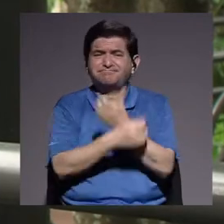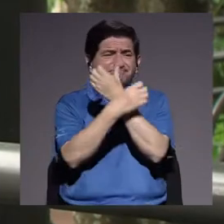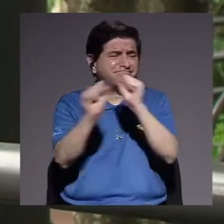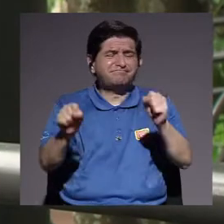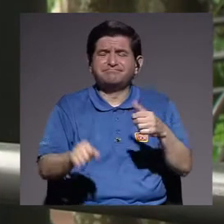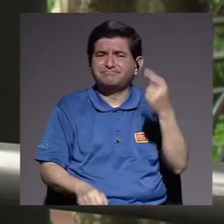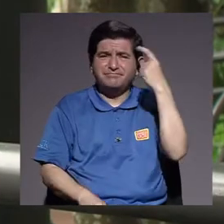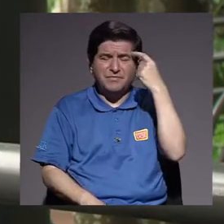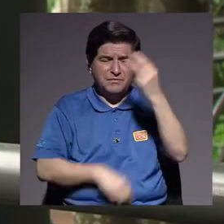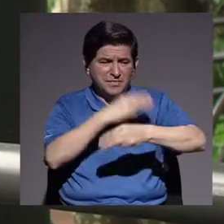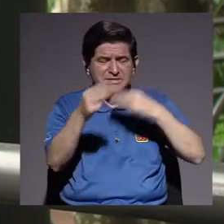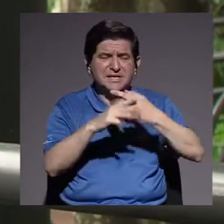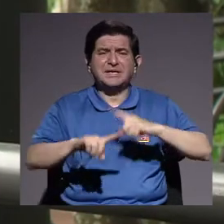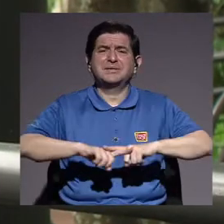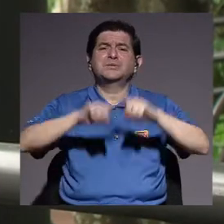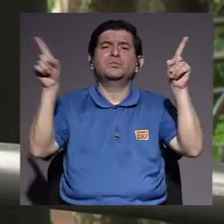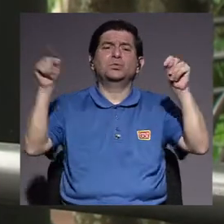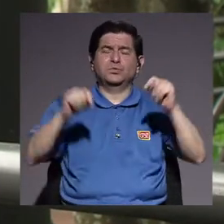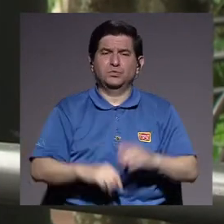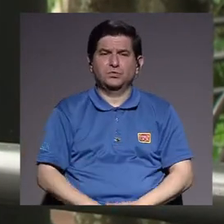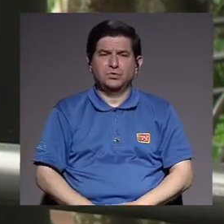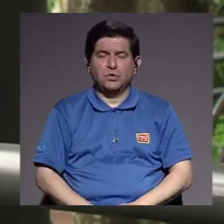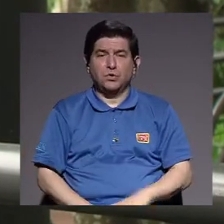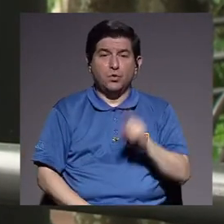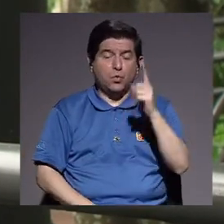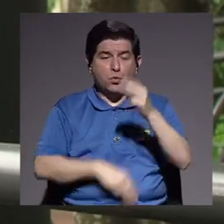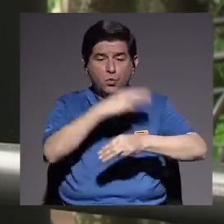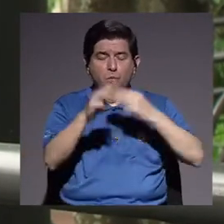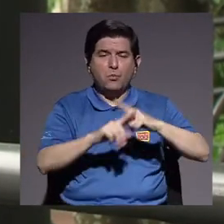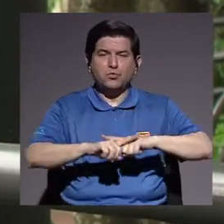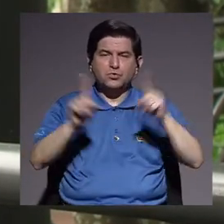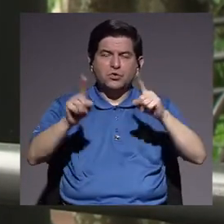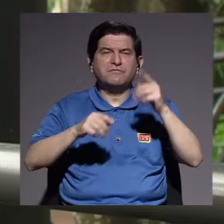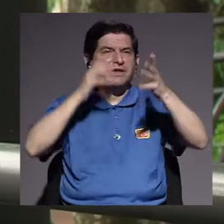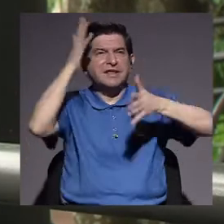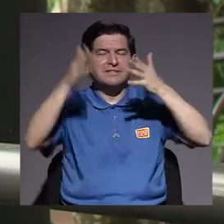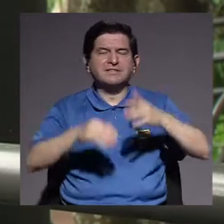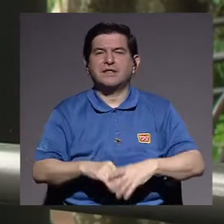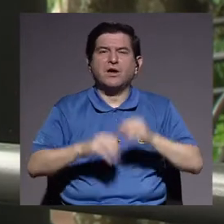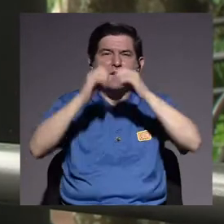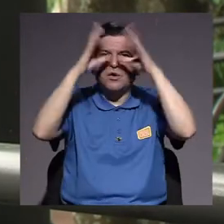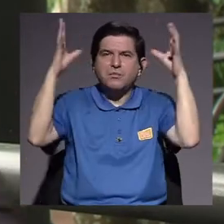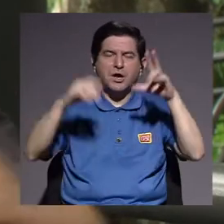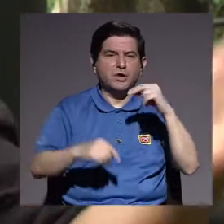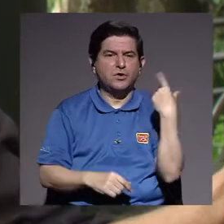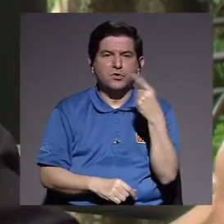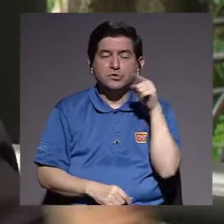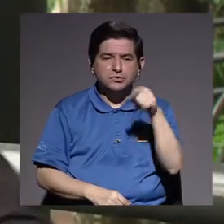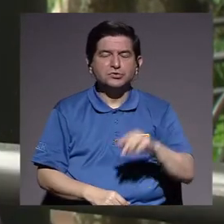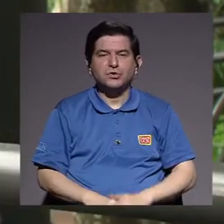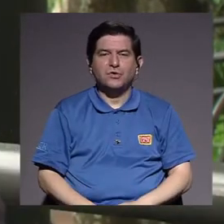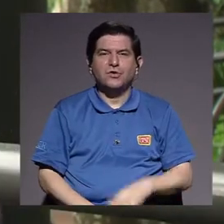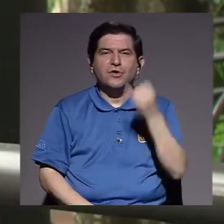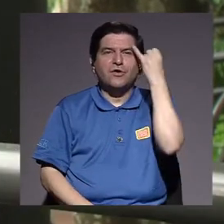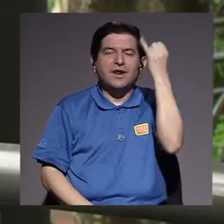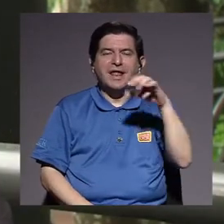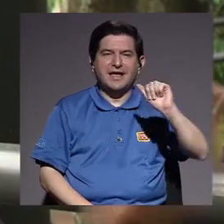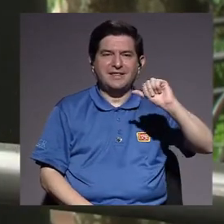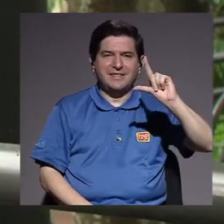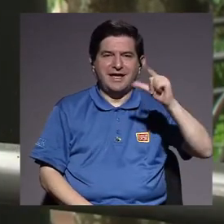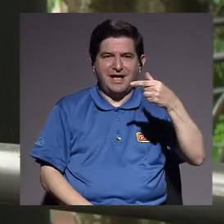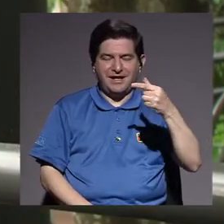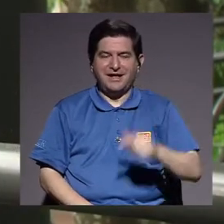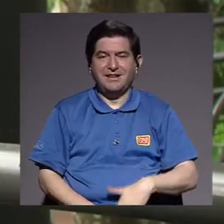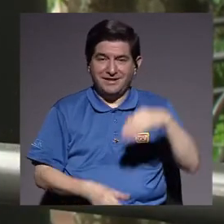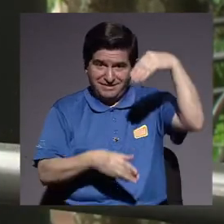repensar el mundo de manera distinta. Crear un mundo distinto, imaginar un mundo distinto, fuera de las imágenes logarítmicas que están en las